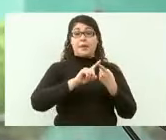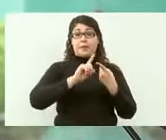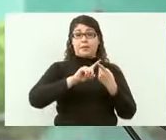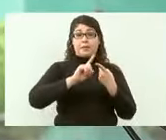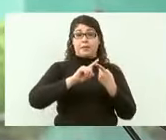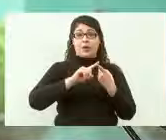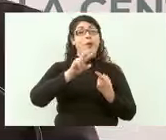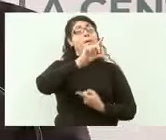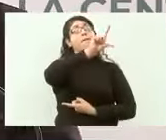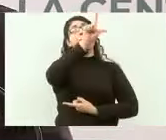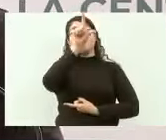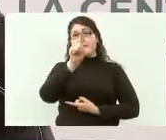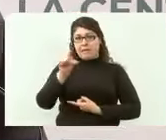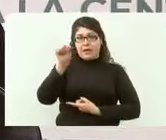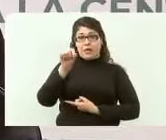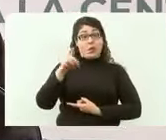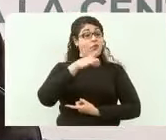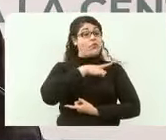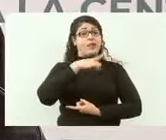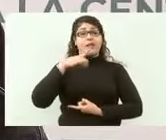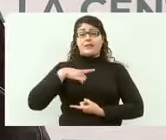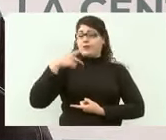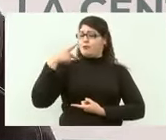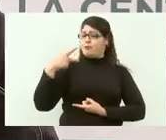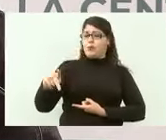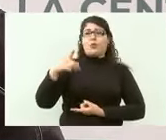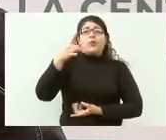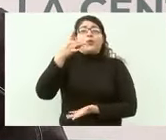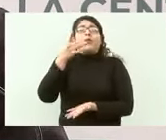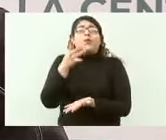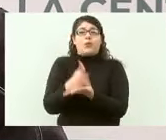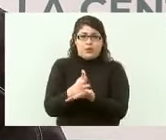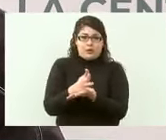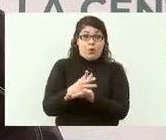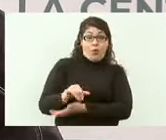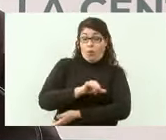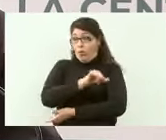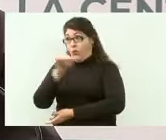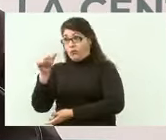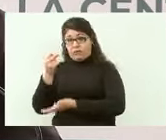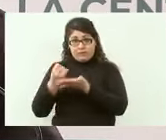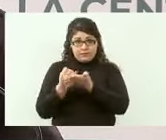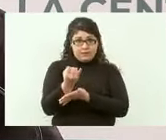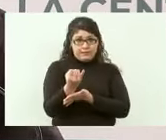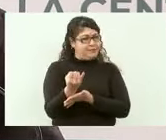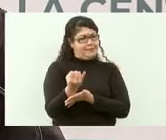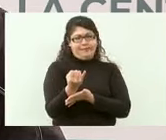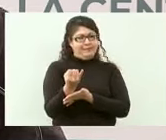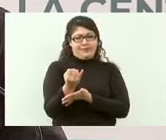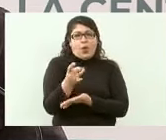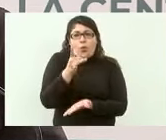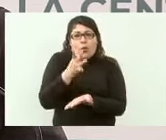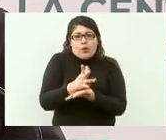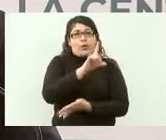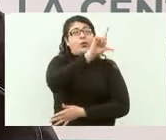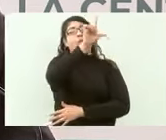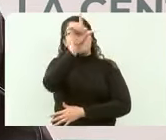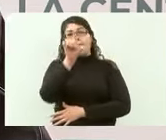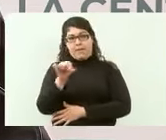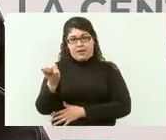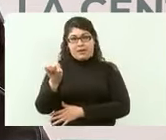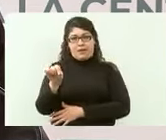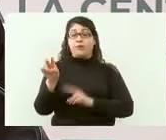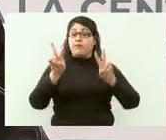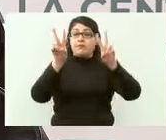para decidir en materia de política energética,